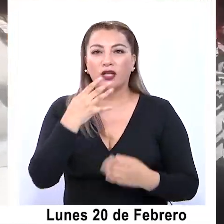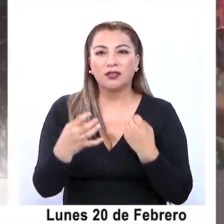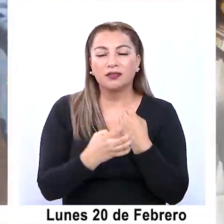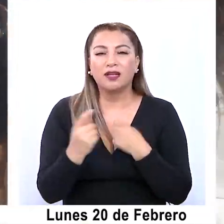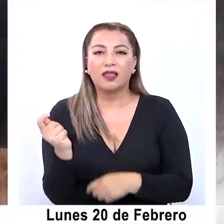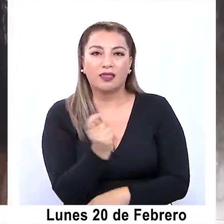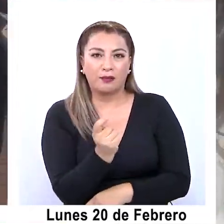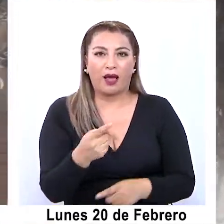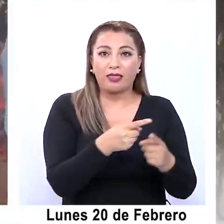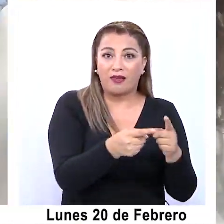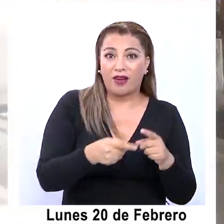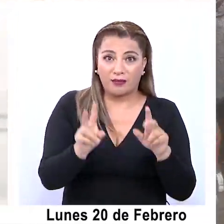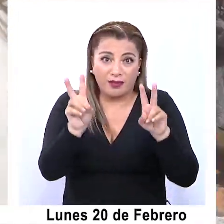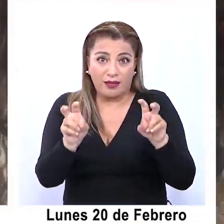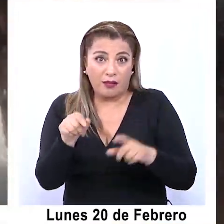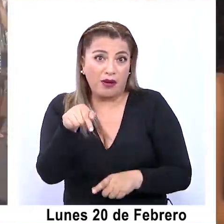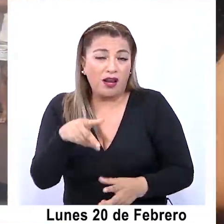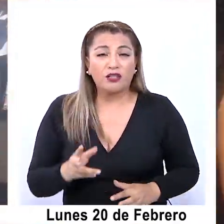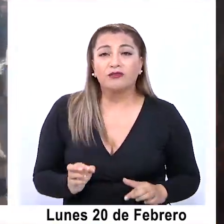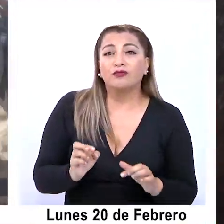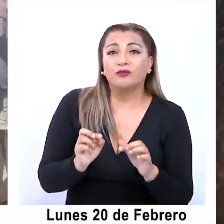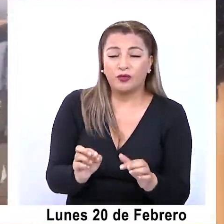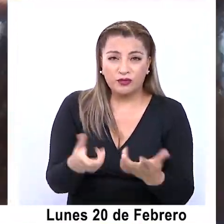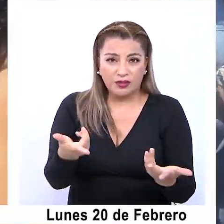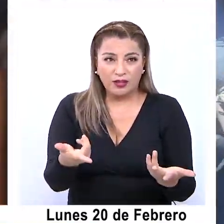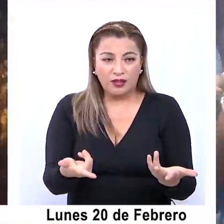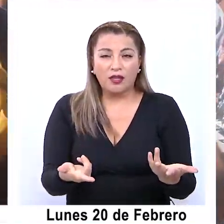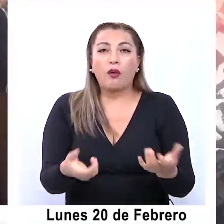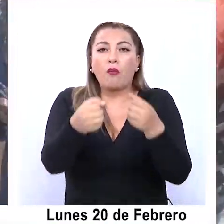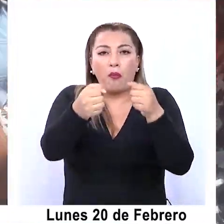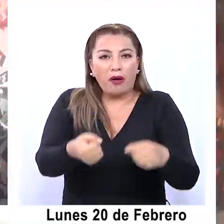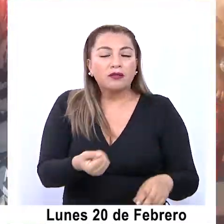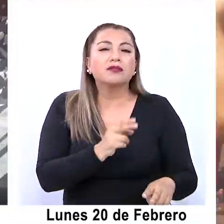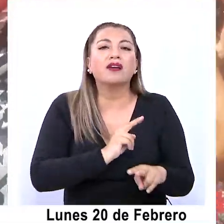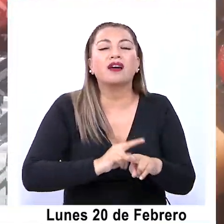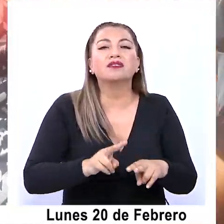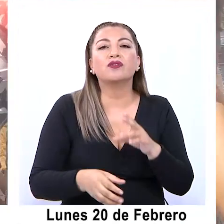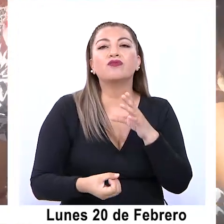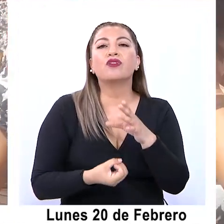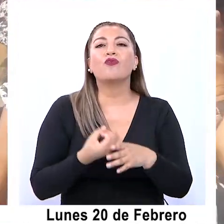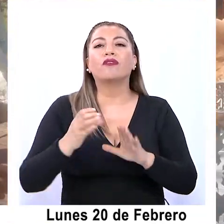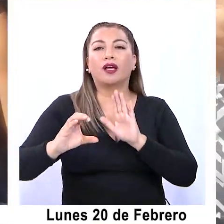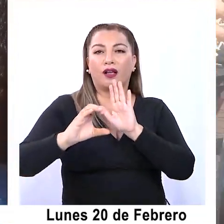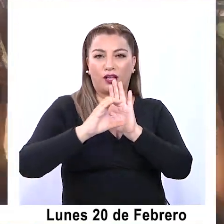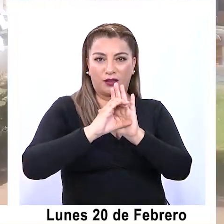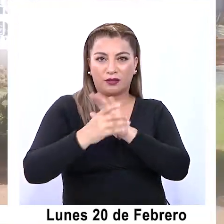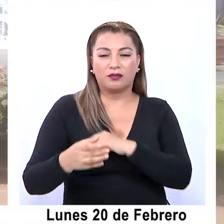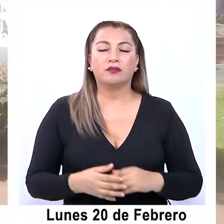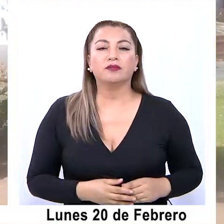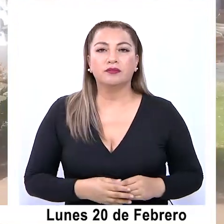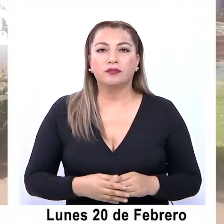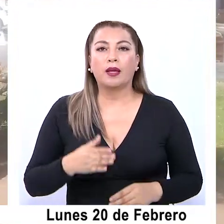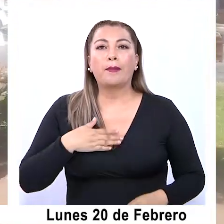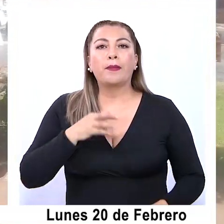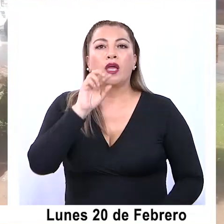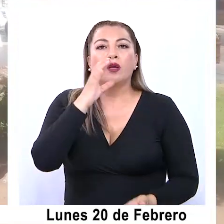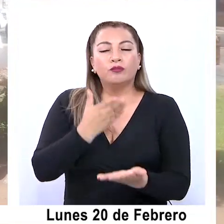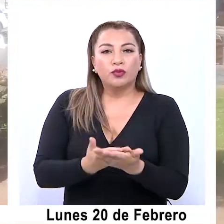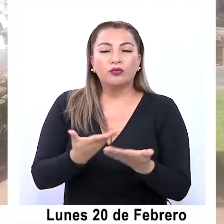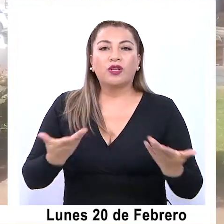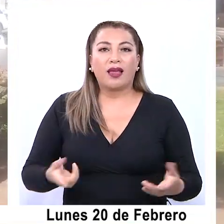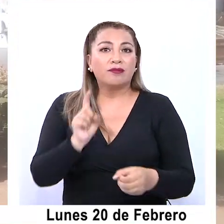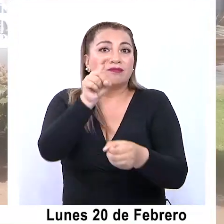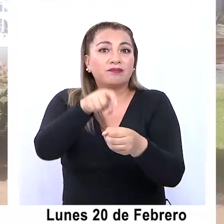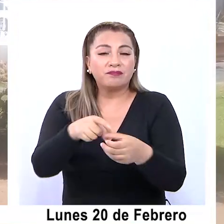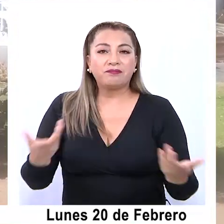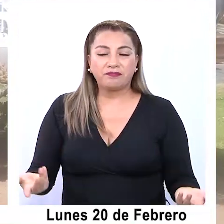en distintos ámbitos y esperan que en esta oportunidad sí se pueda elaborar una nueva constitución. Mi postulación refleja de